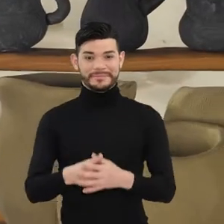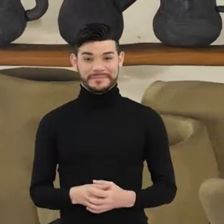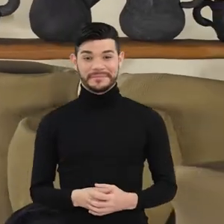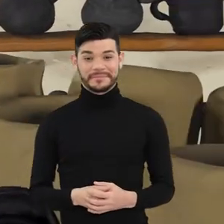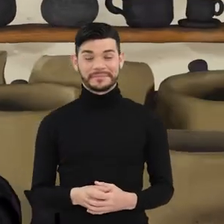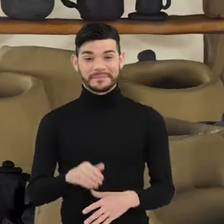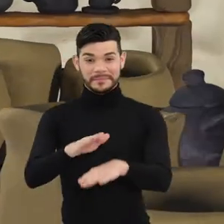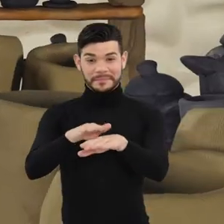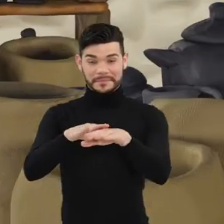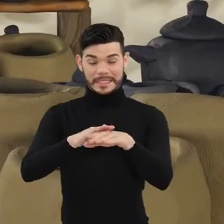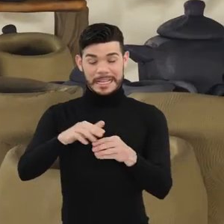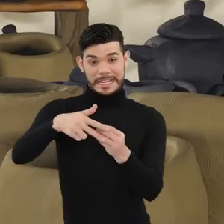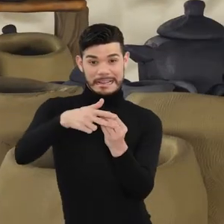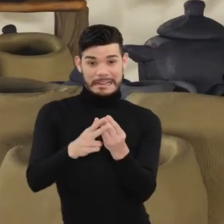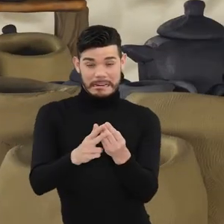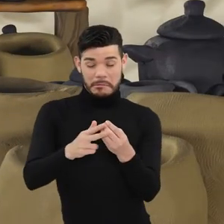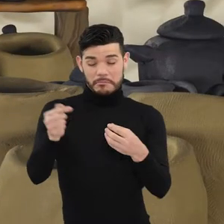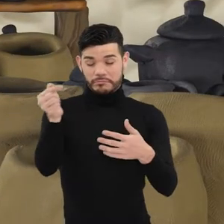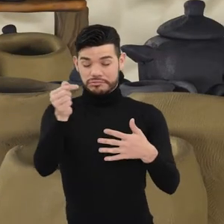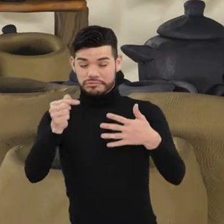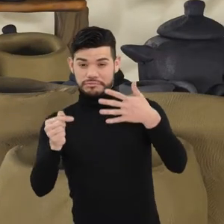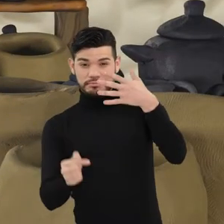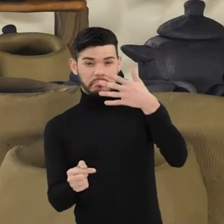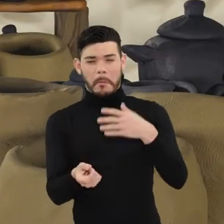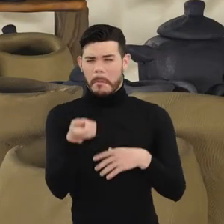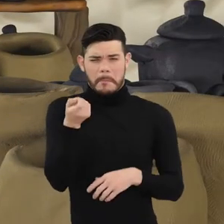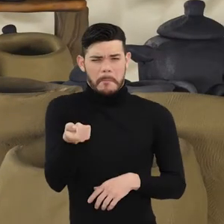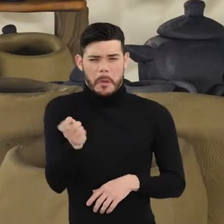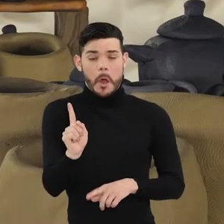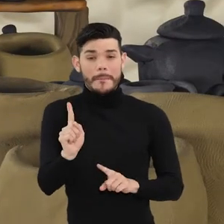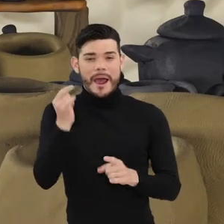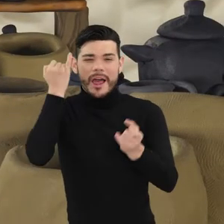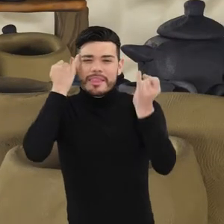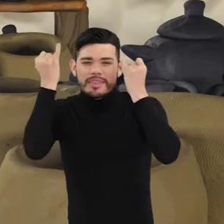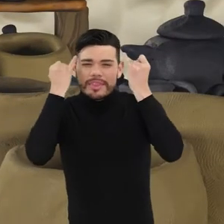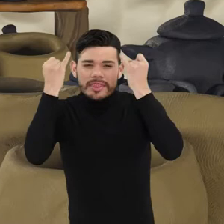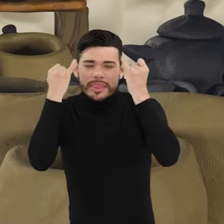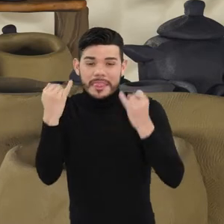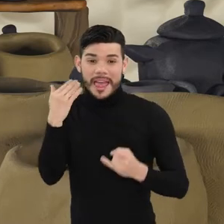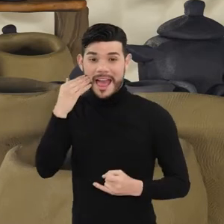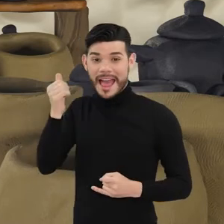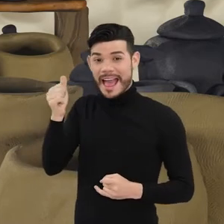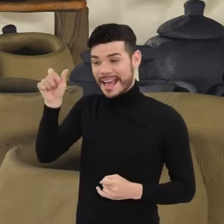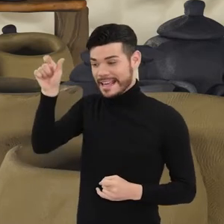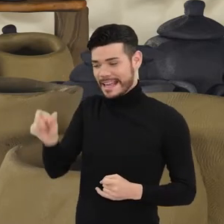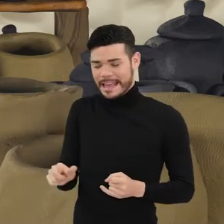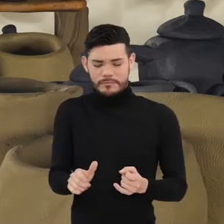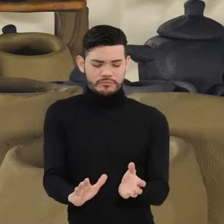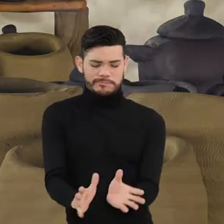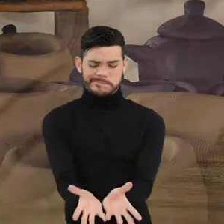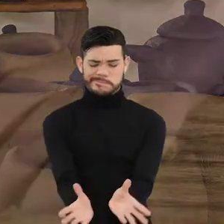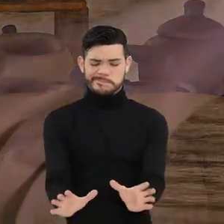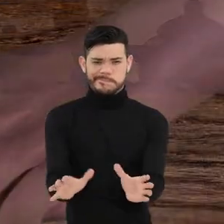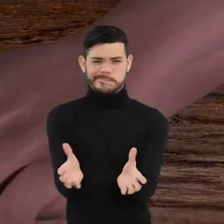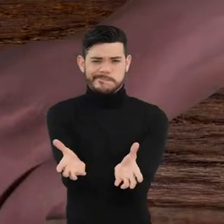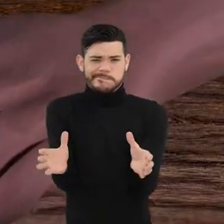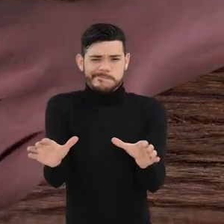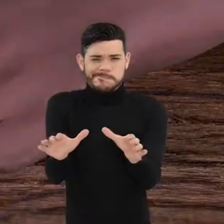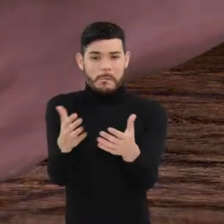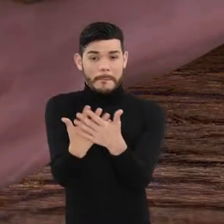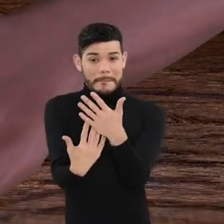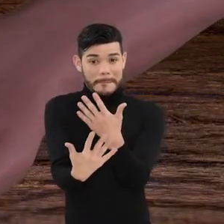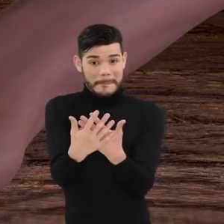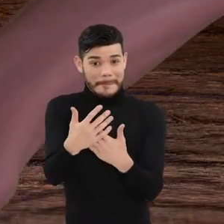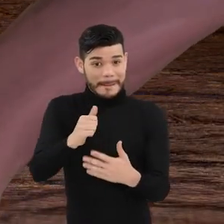Con unas pocas herramientas rústicas y mucha creatividad, la alfarera da forma a arcilla con sus manos, una